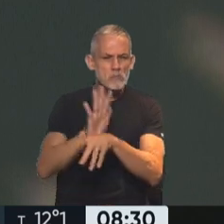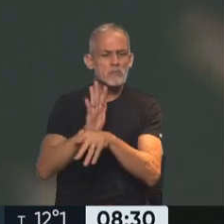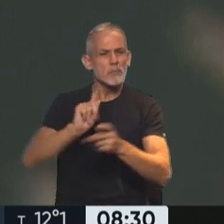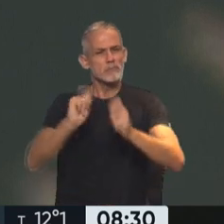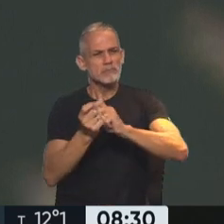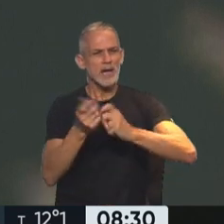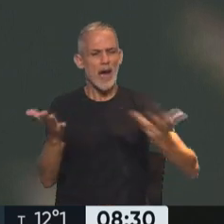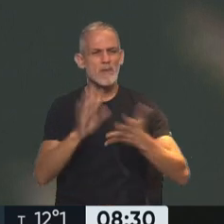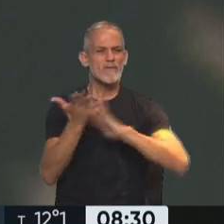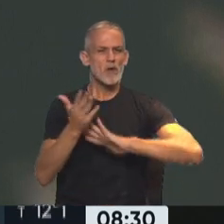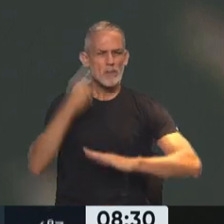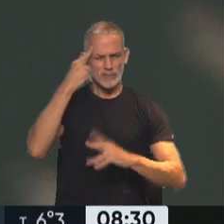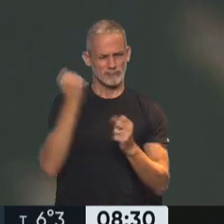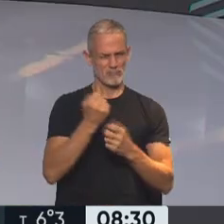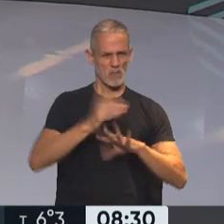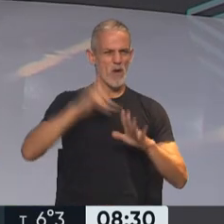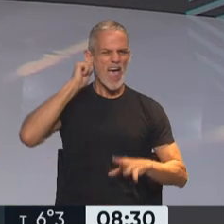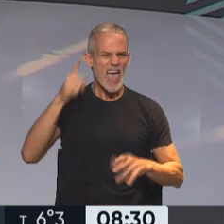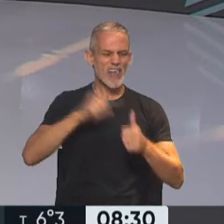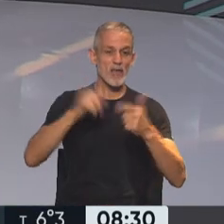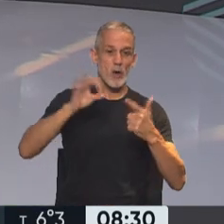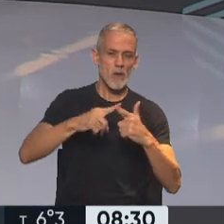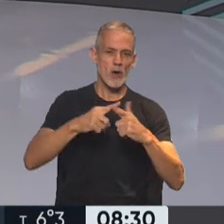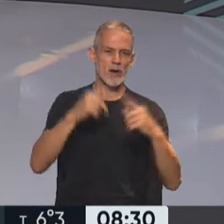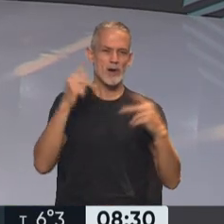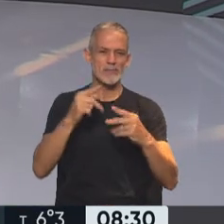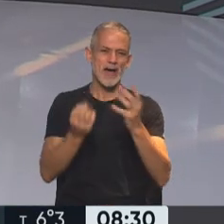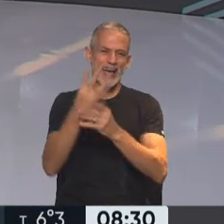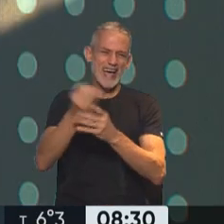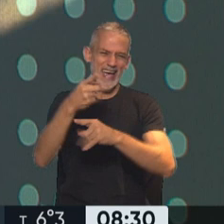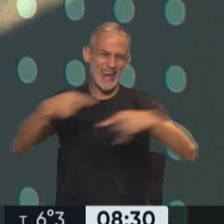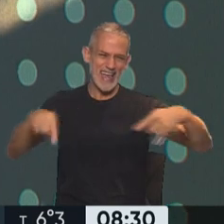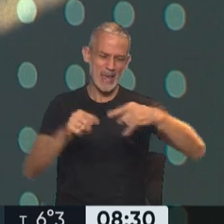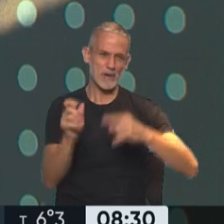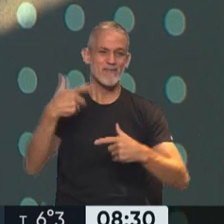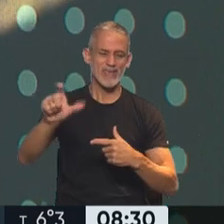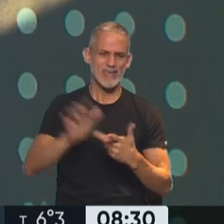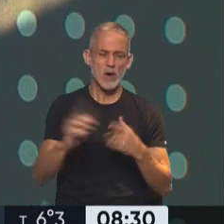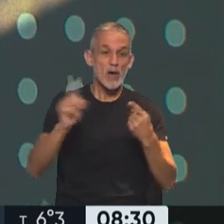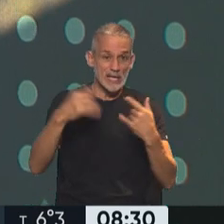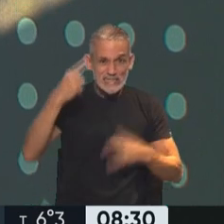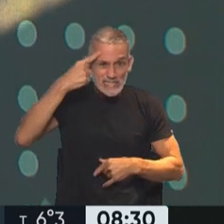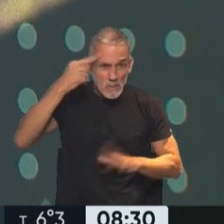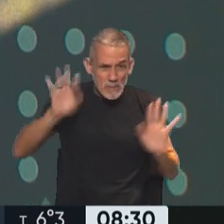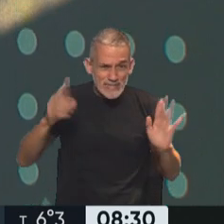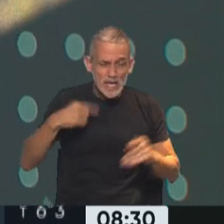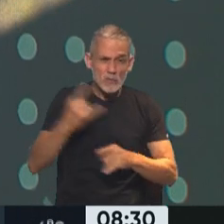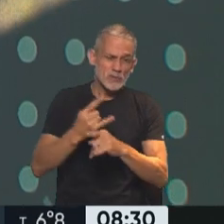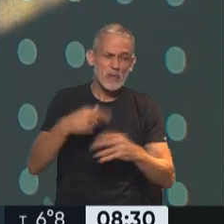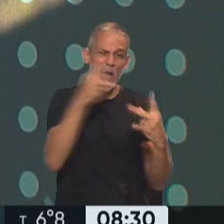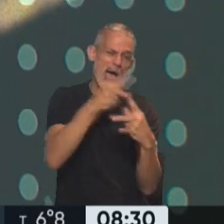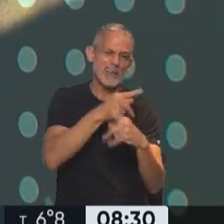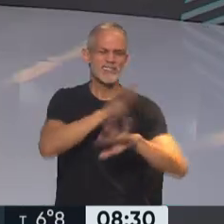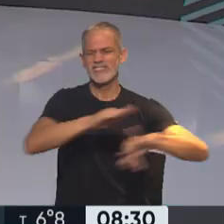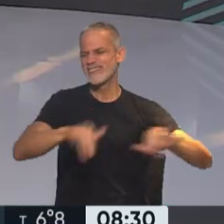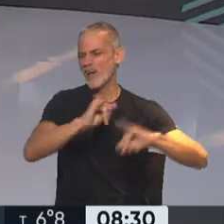poco el prejuicio que hay por la edad y por los creadores de contenido. Y por la interacción, porque siempre nos imaginamos que son prácticamente,